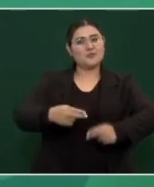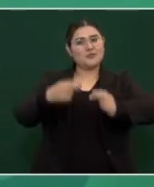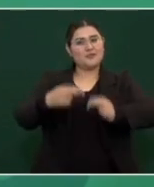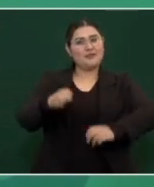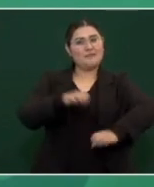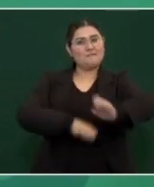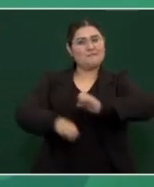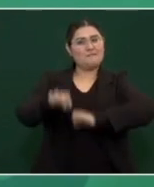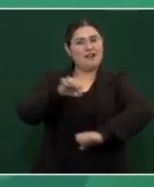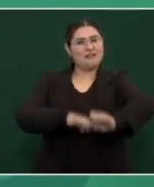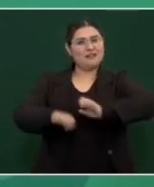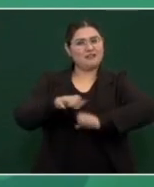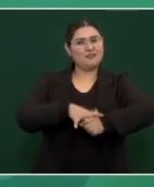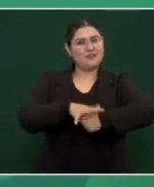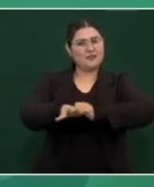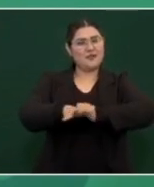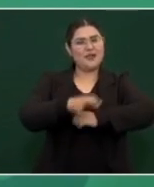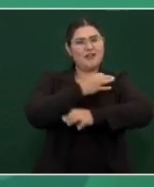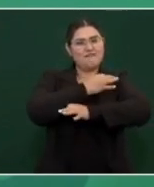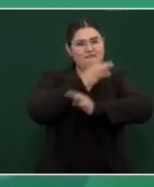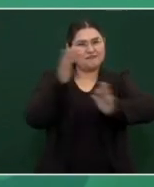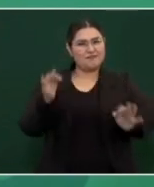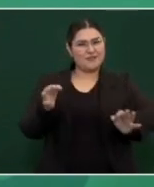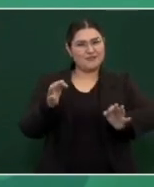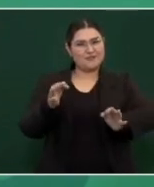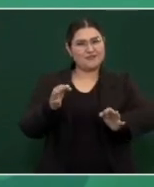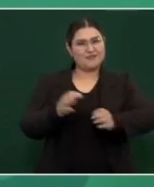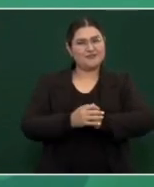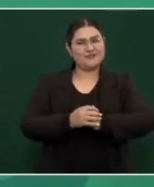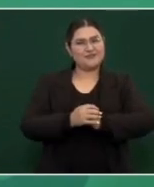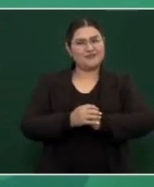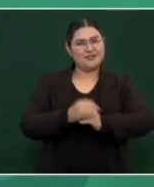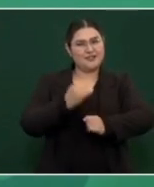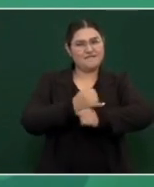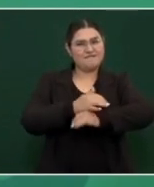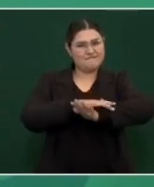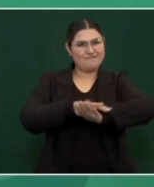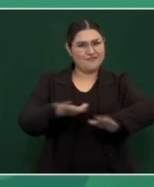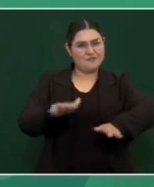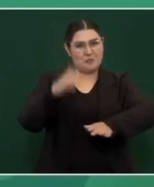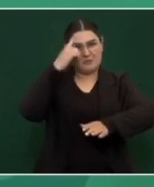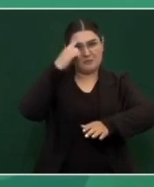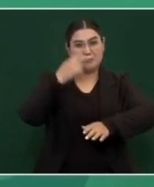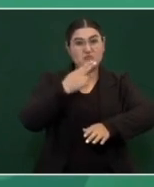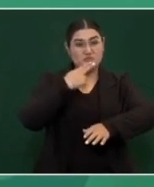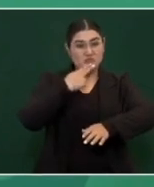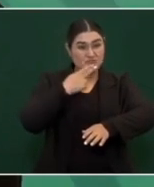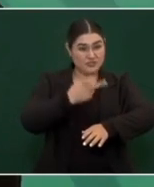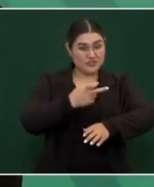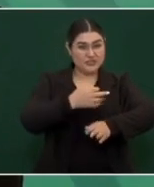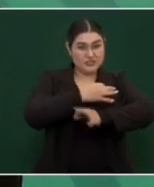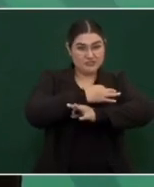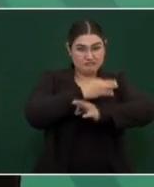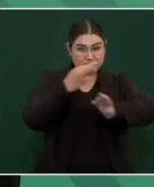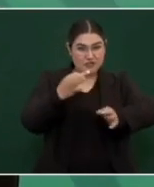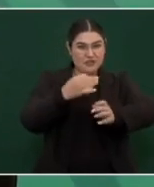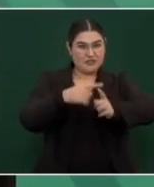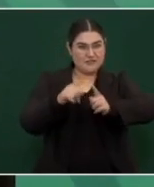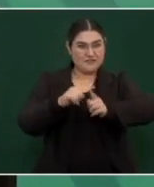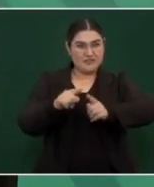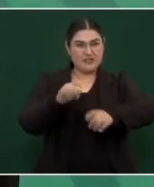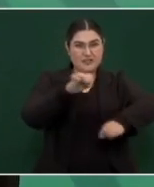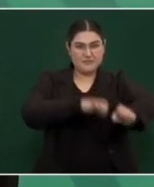de la información que utilizan esos medios para